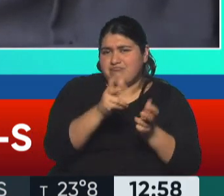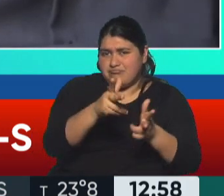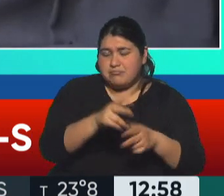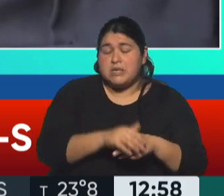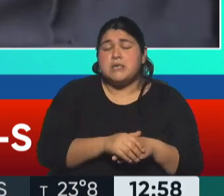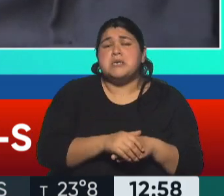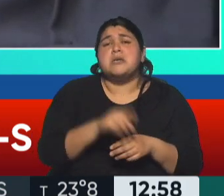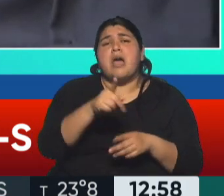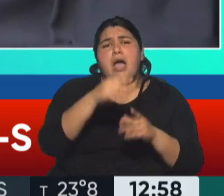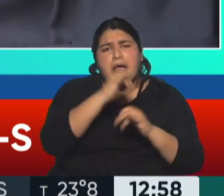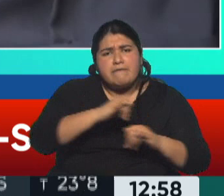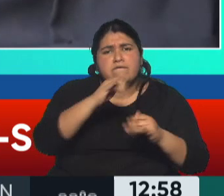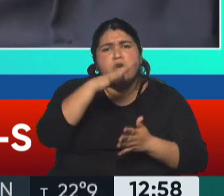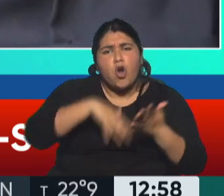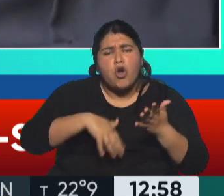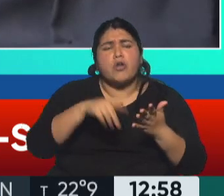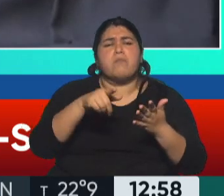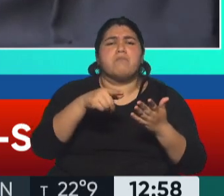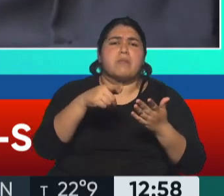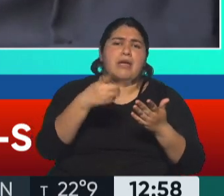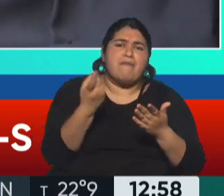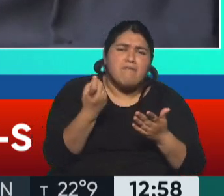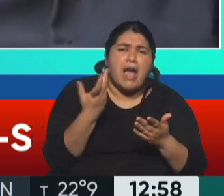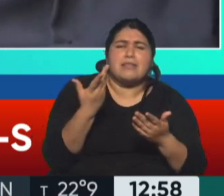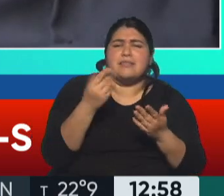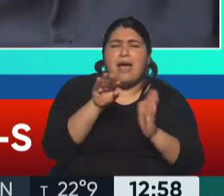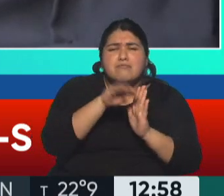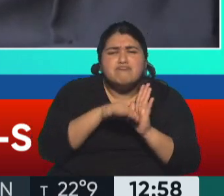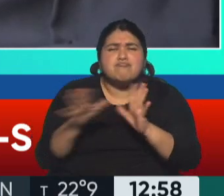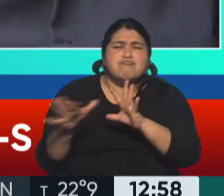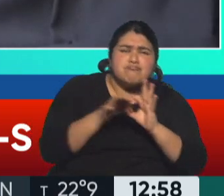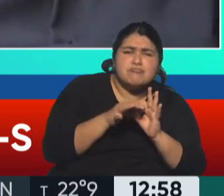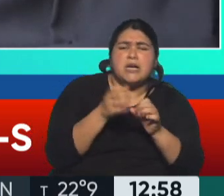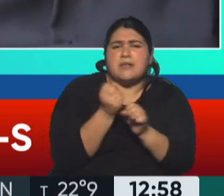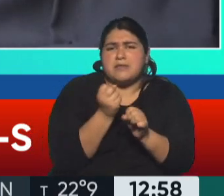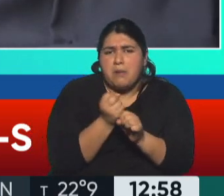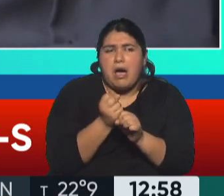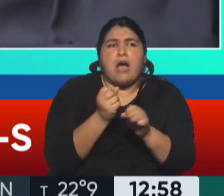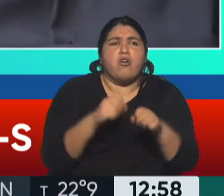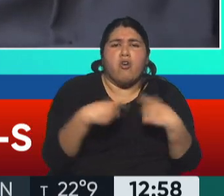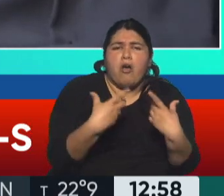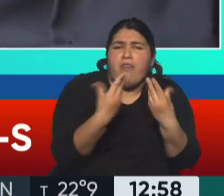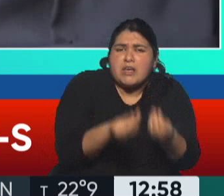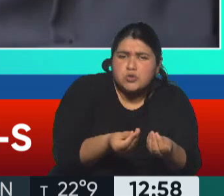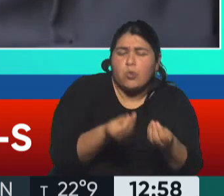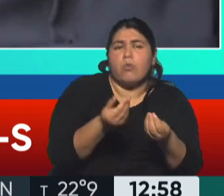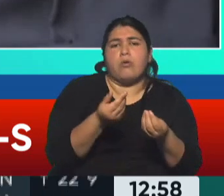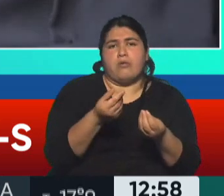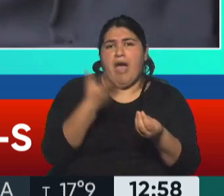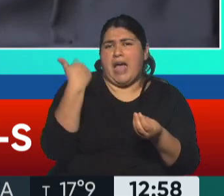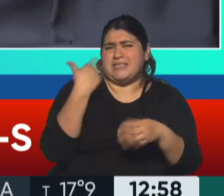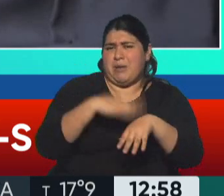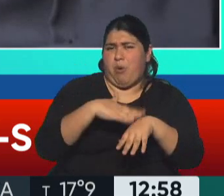informes que dan cuenta de esa falta de articulación y de previsión que no pudieron tener en el momento de los